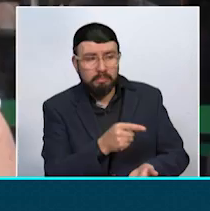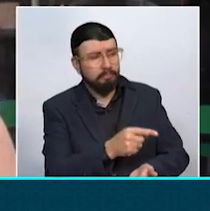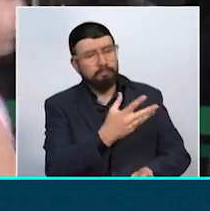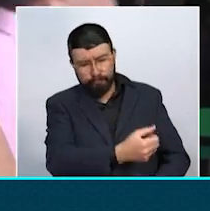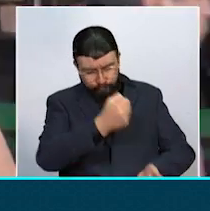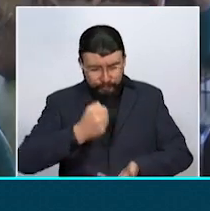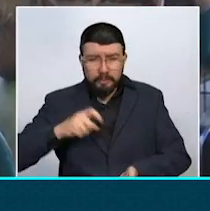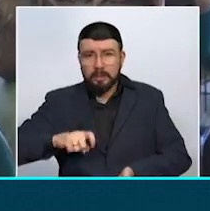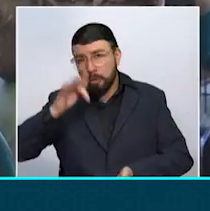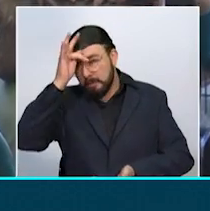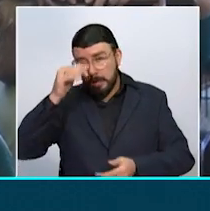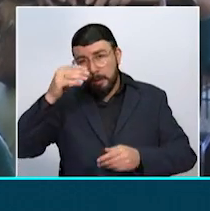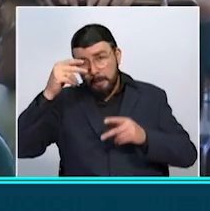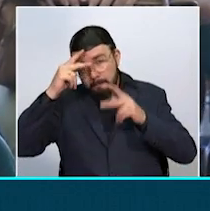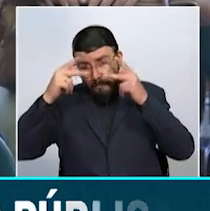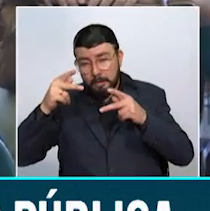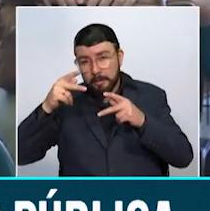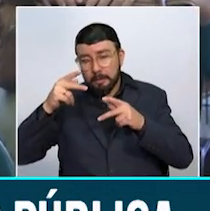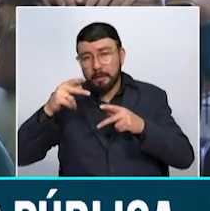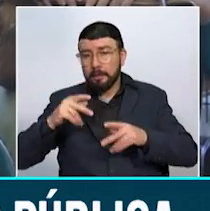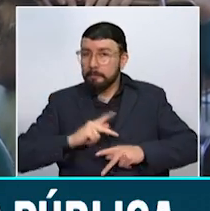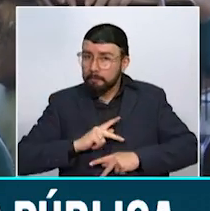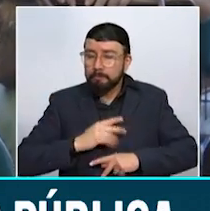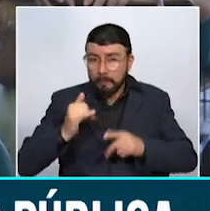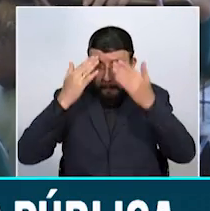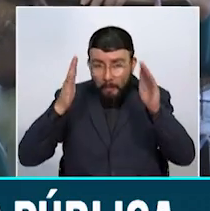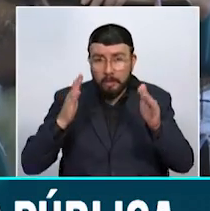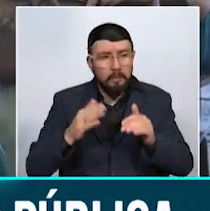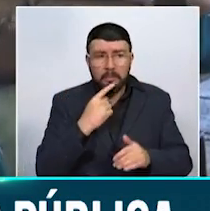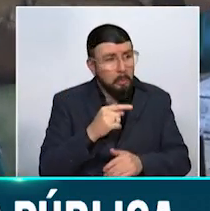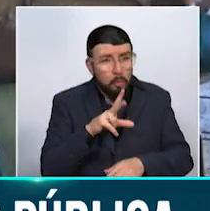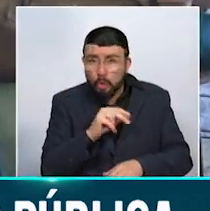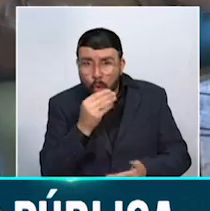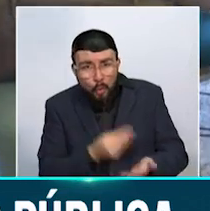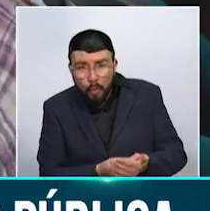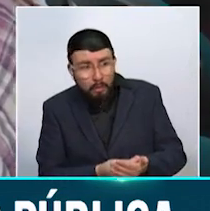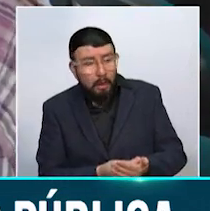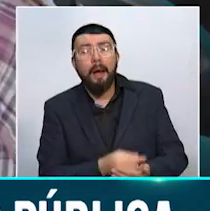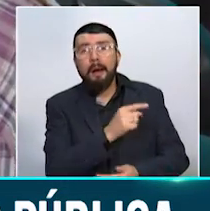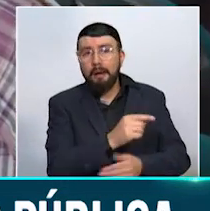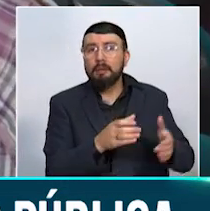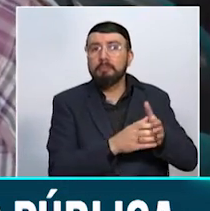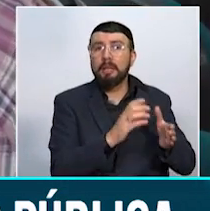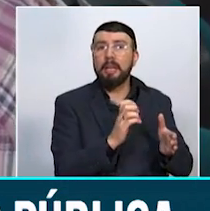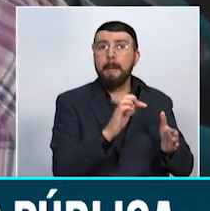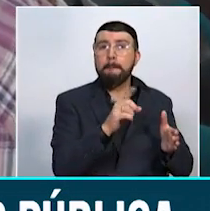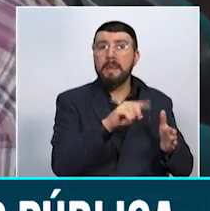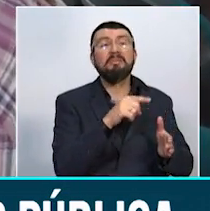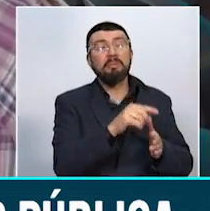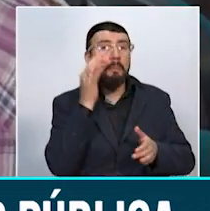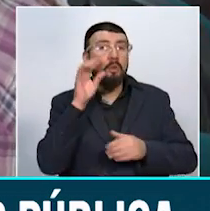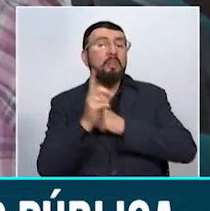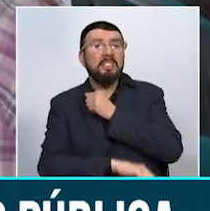hospitales públicos y privados. Según la ley 1949, el no cumplimiento podría llevar a las empresas promotoras del servicio a enfrentar multas